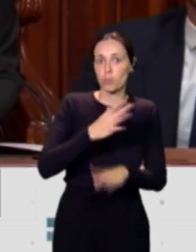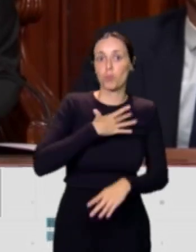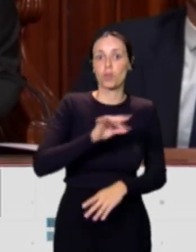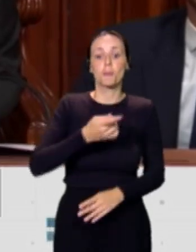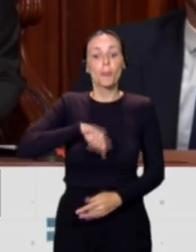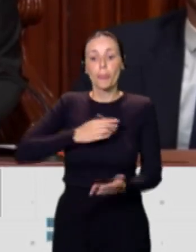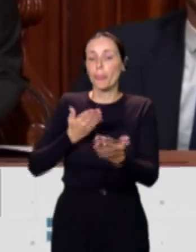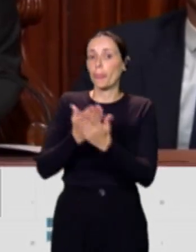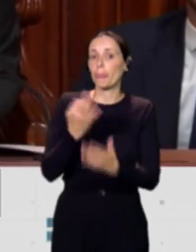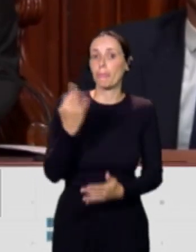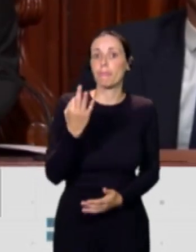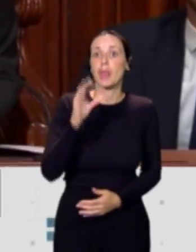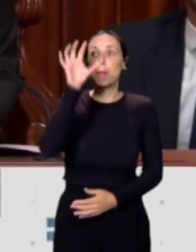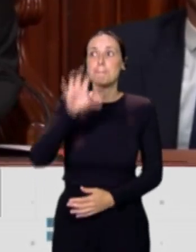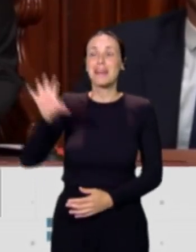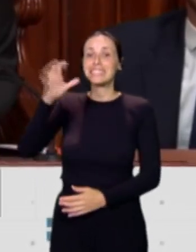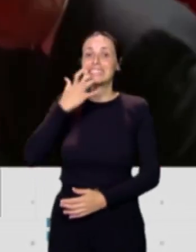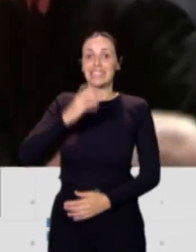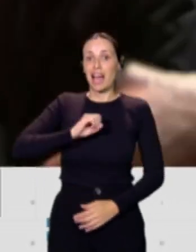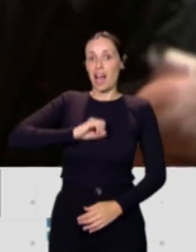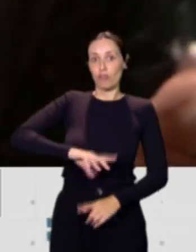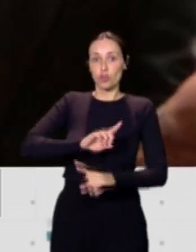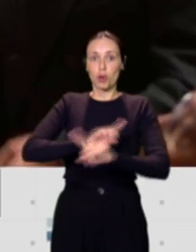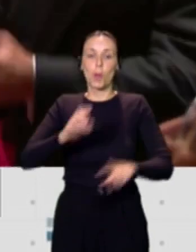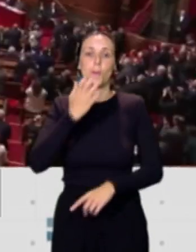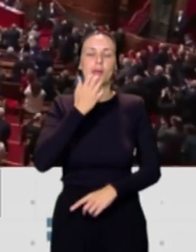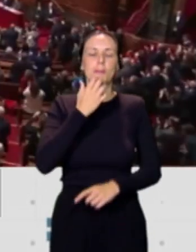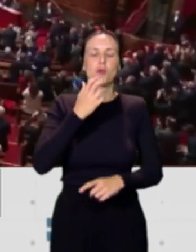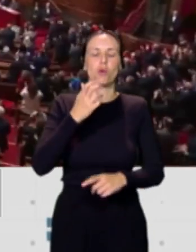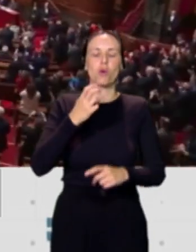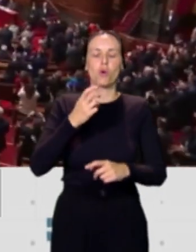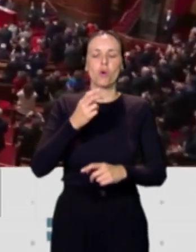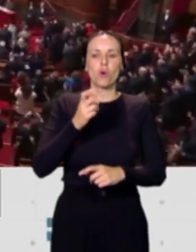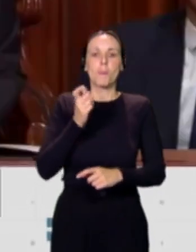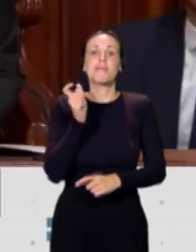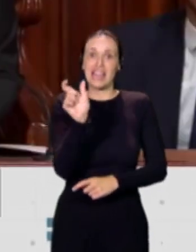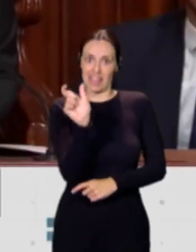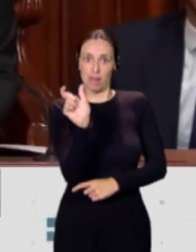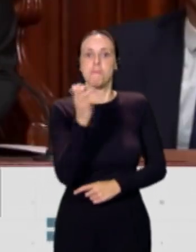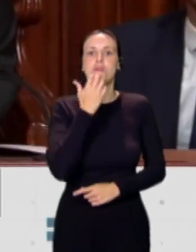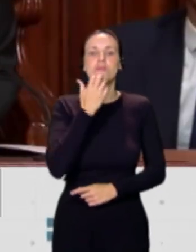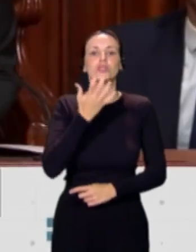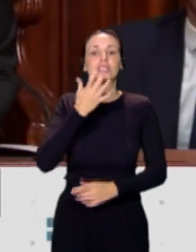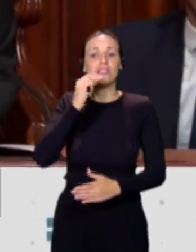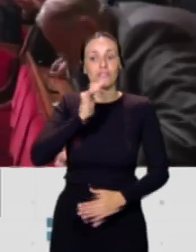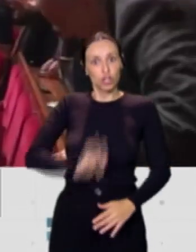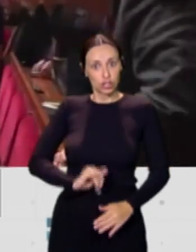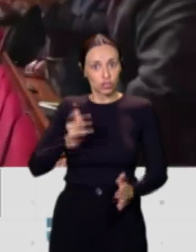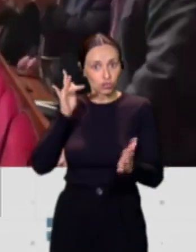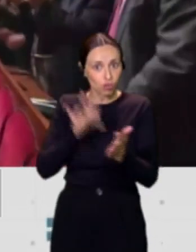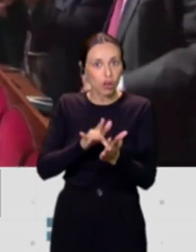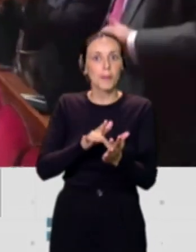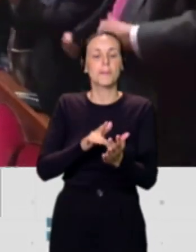países donde el aborto está prohibido, como por ejemplo Malta, donde está prohibido totalmente, es decir, incluso en casos de violación, pues que en estos